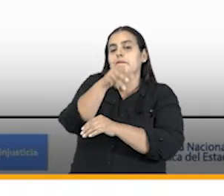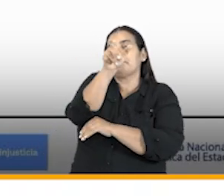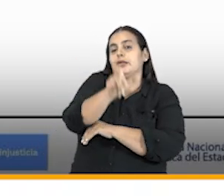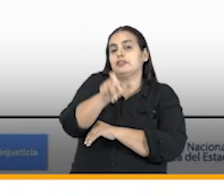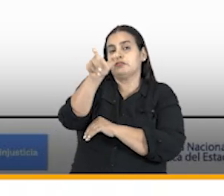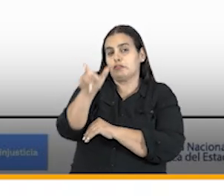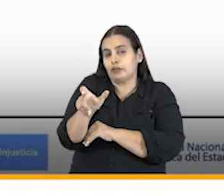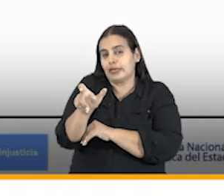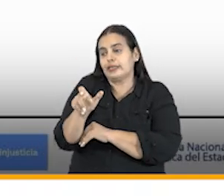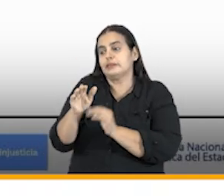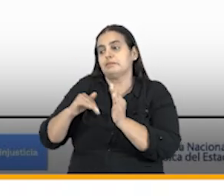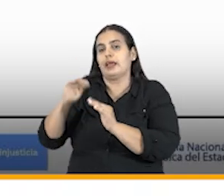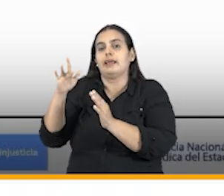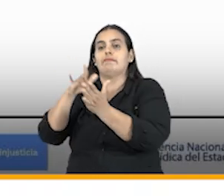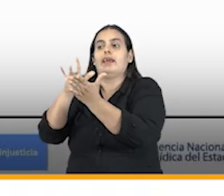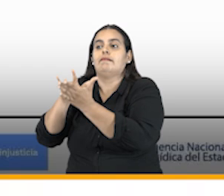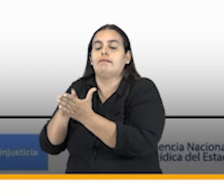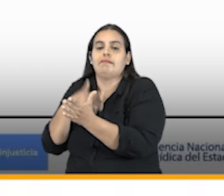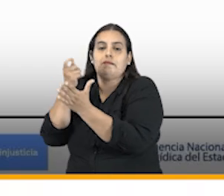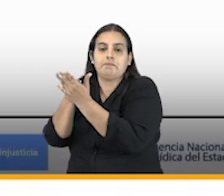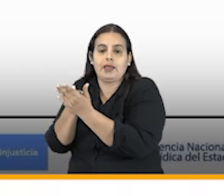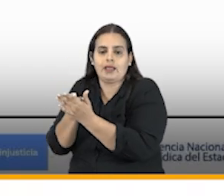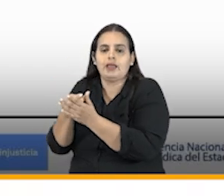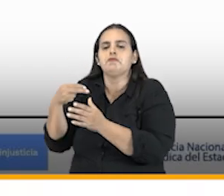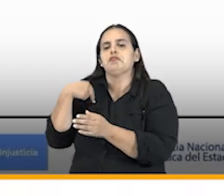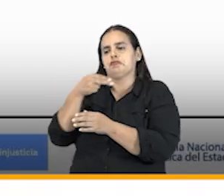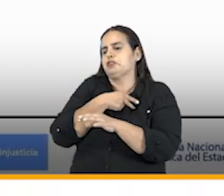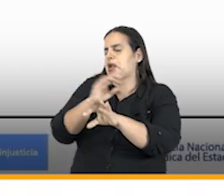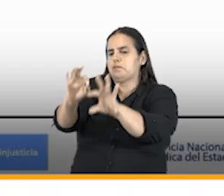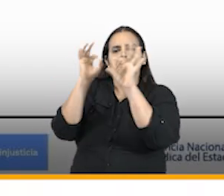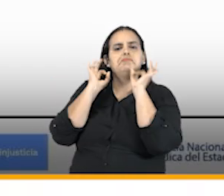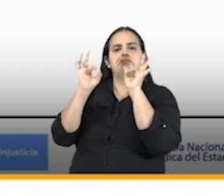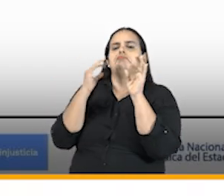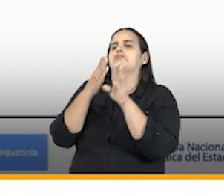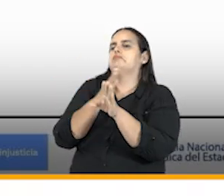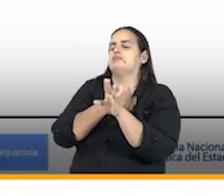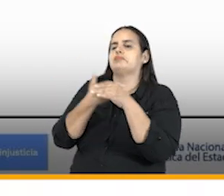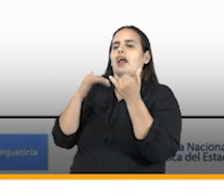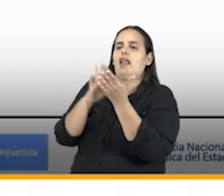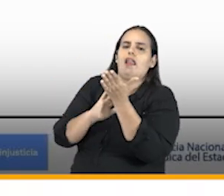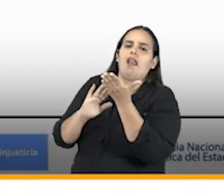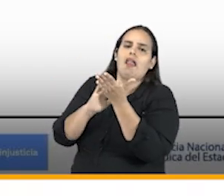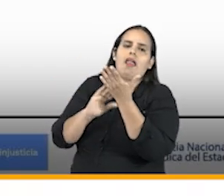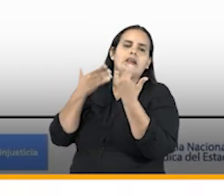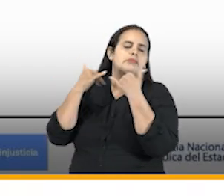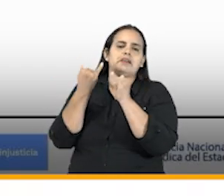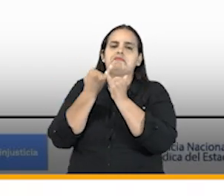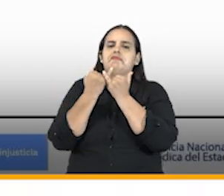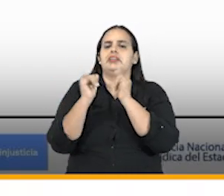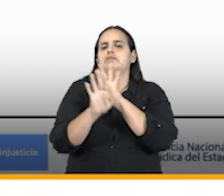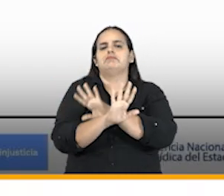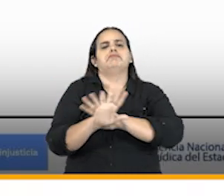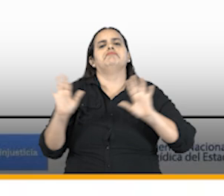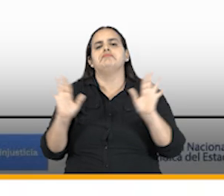de 3.5 billones de pesos y logramos sortear con éxito este pleito ya se terminó